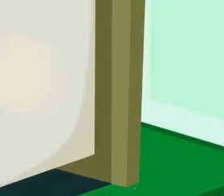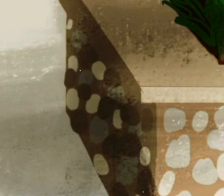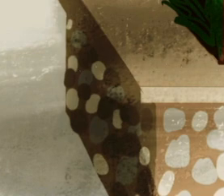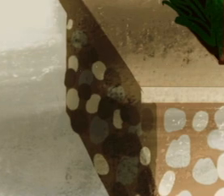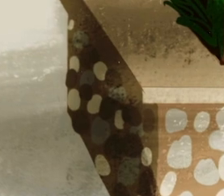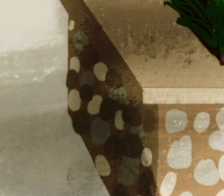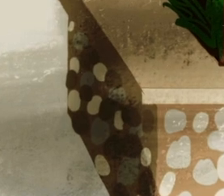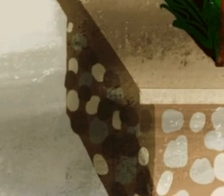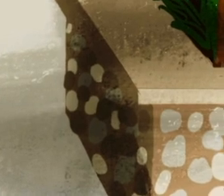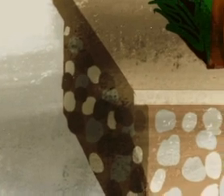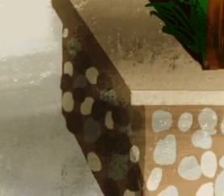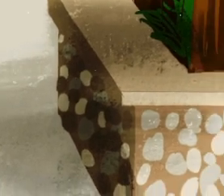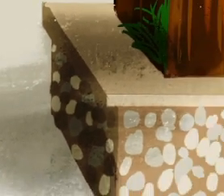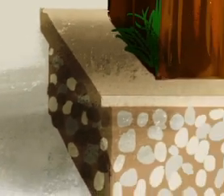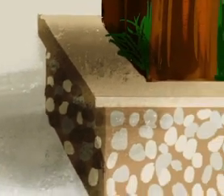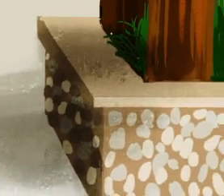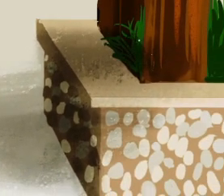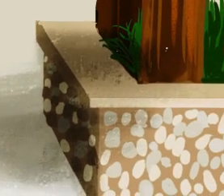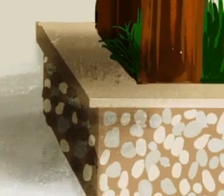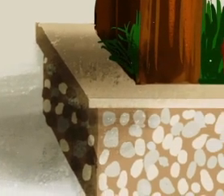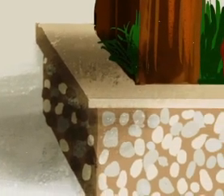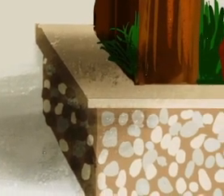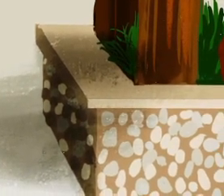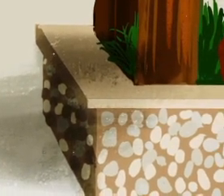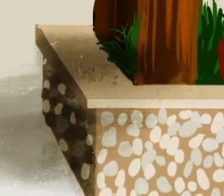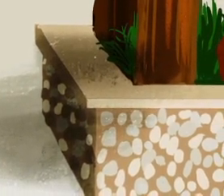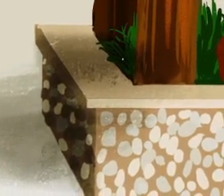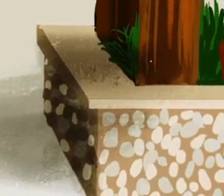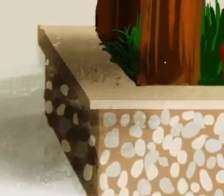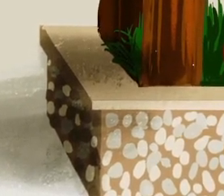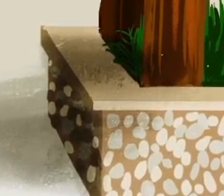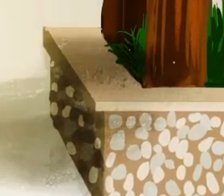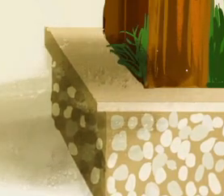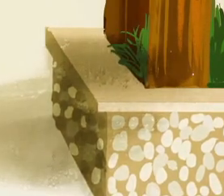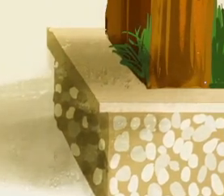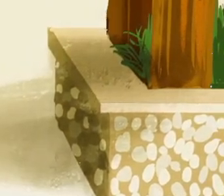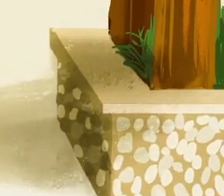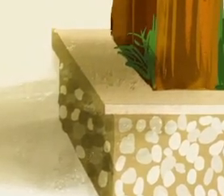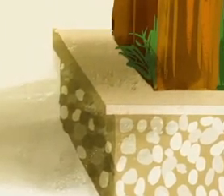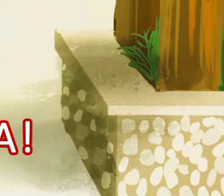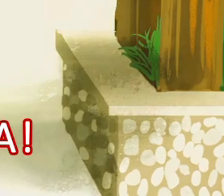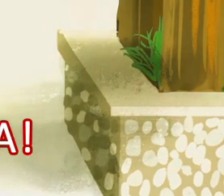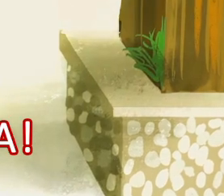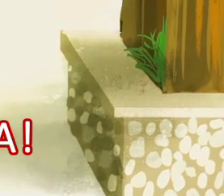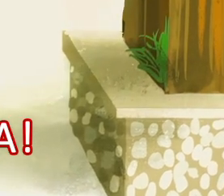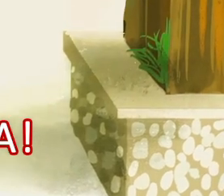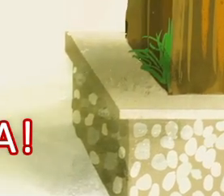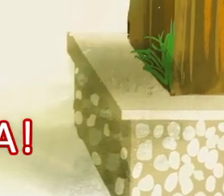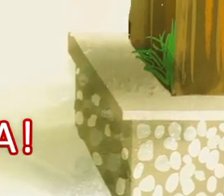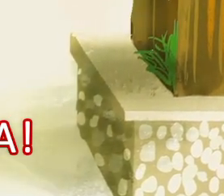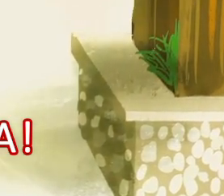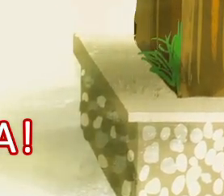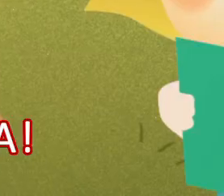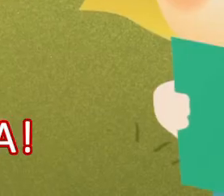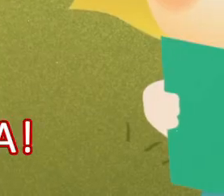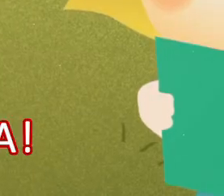Cuando estoy triste A paz me reina Jesús